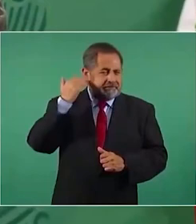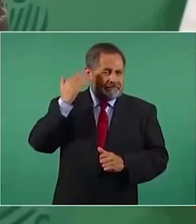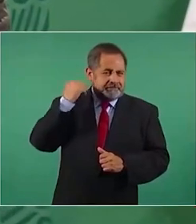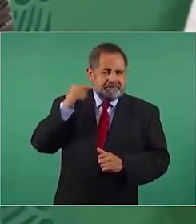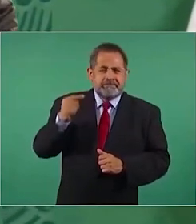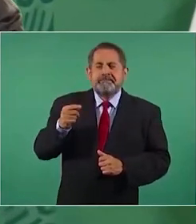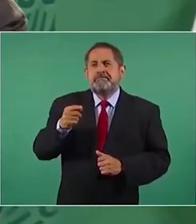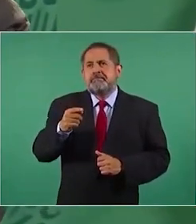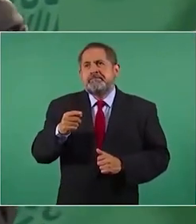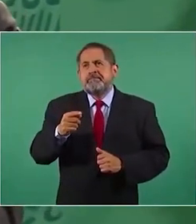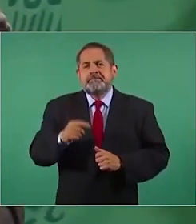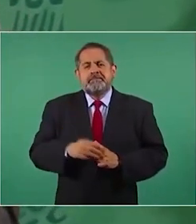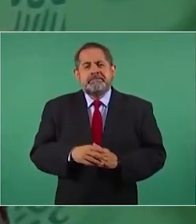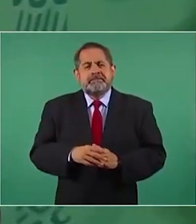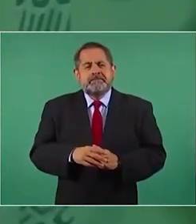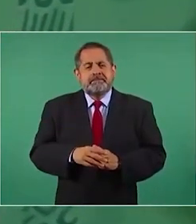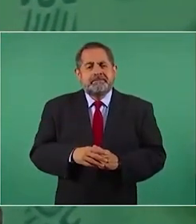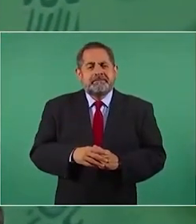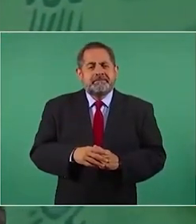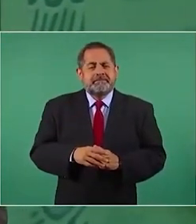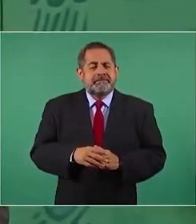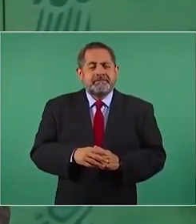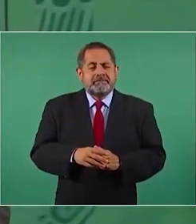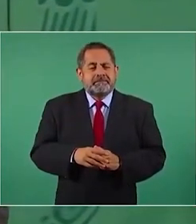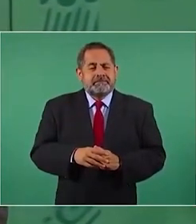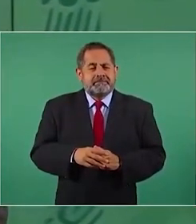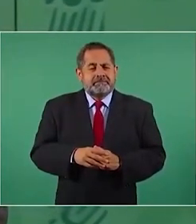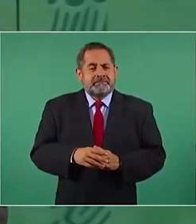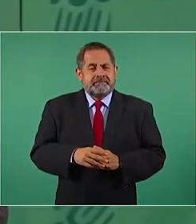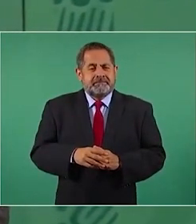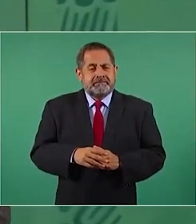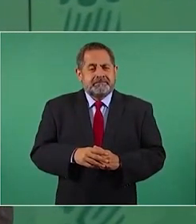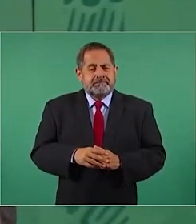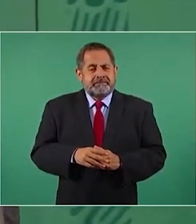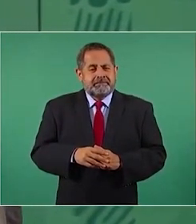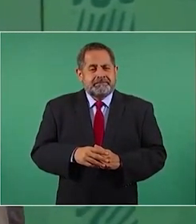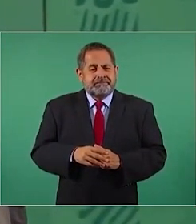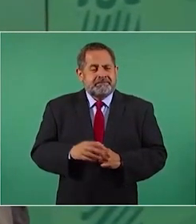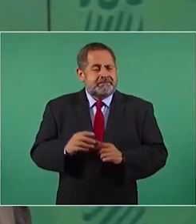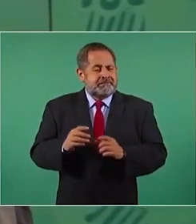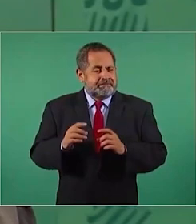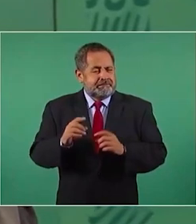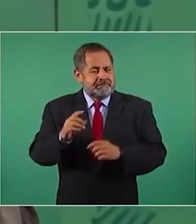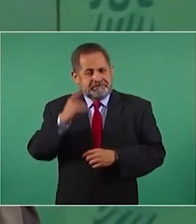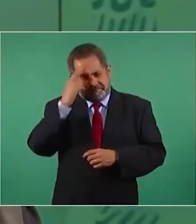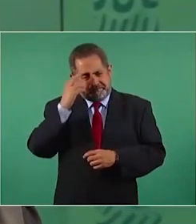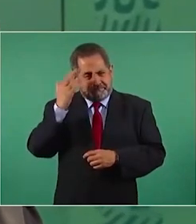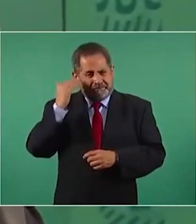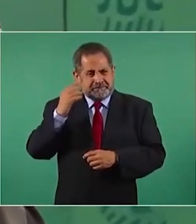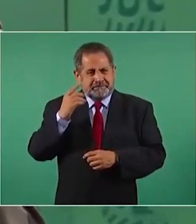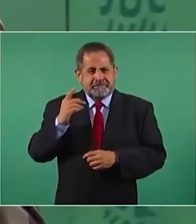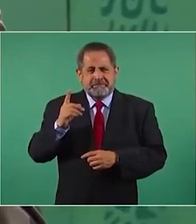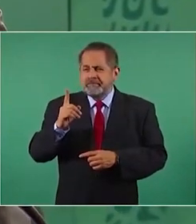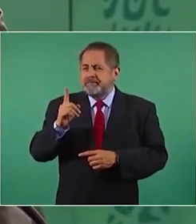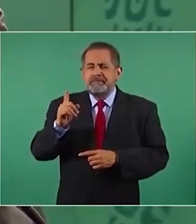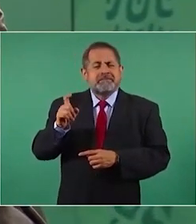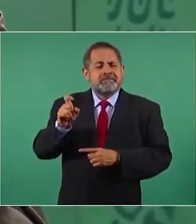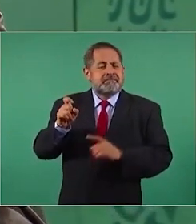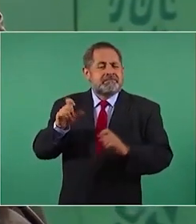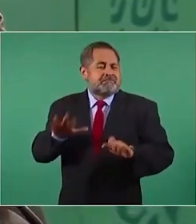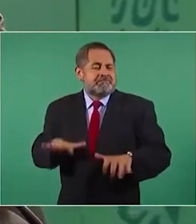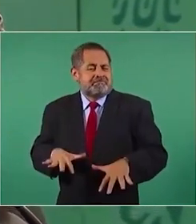el primer problema de inundaciones por